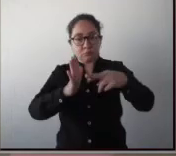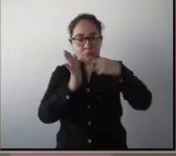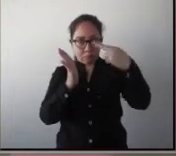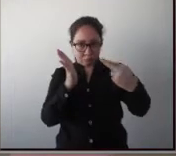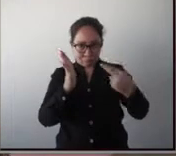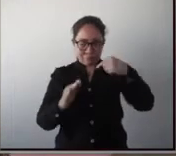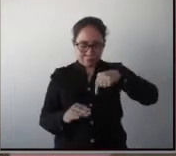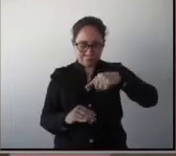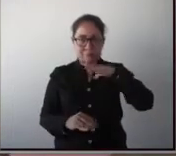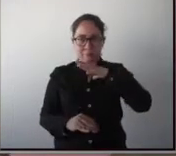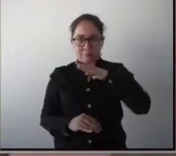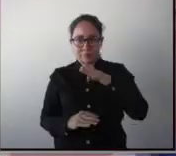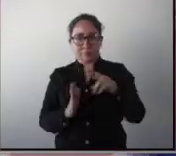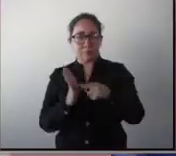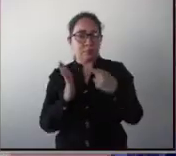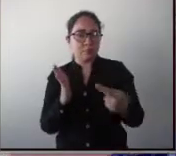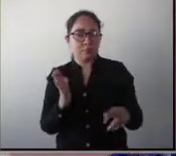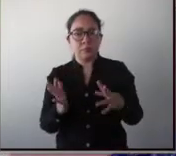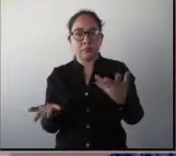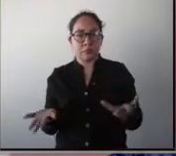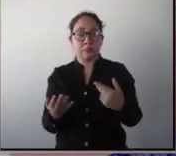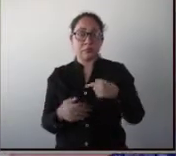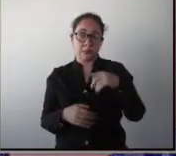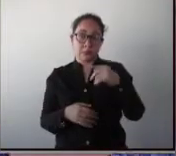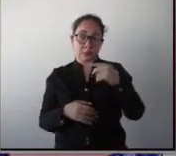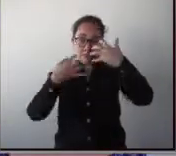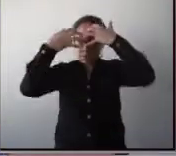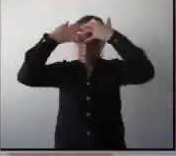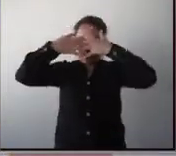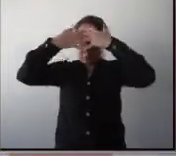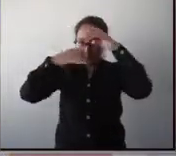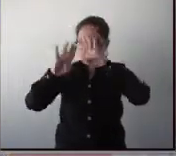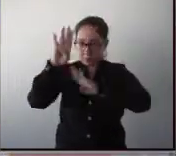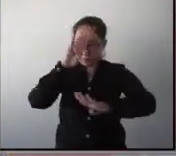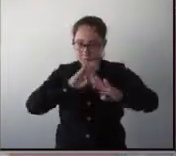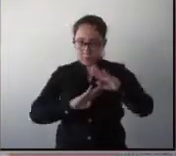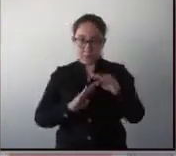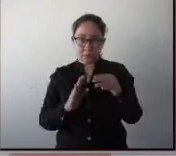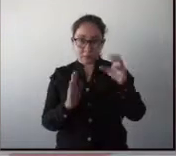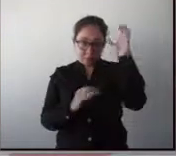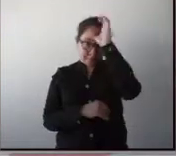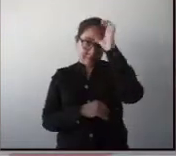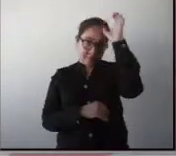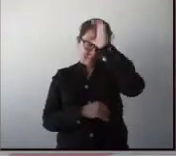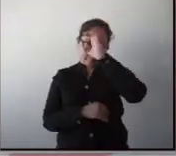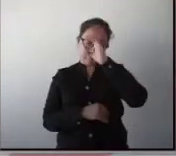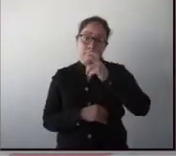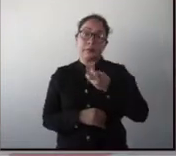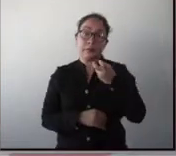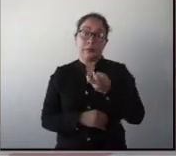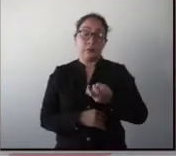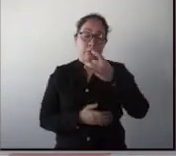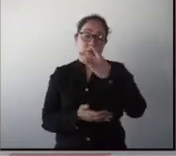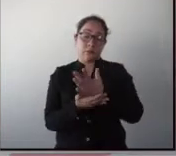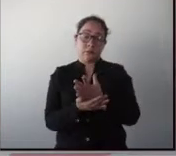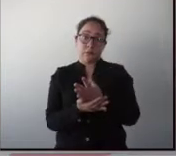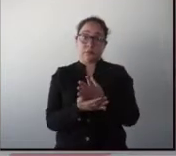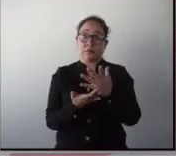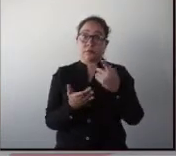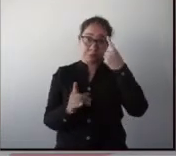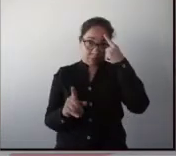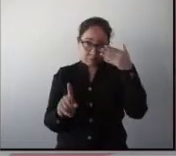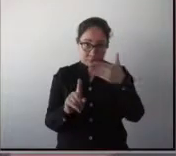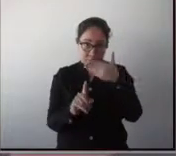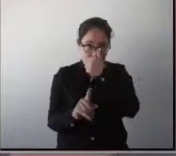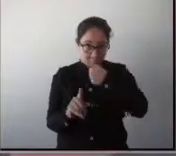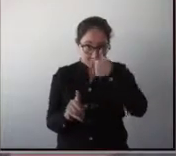nuestro instituto esta es revista de neurobiología que es una revista de investigación científica pero no nada más es una revista que está dedicada